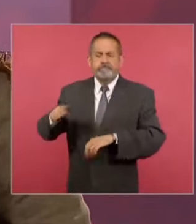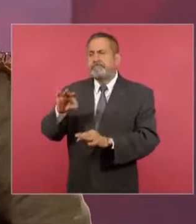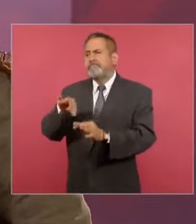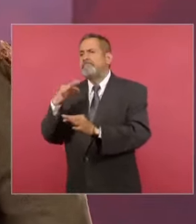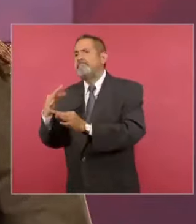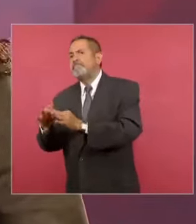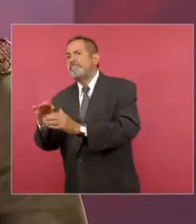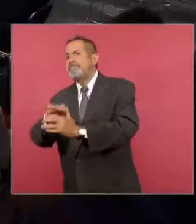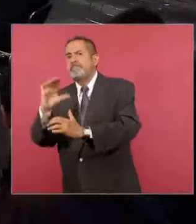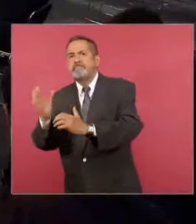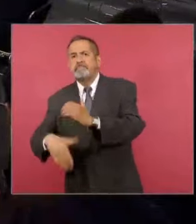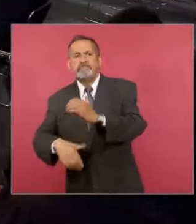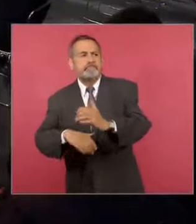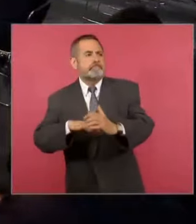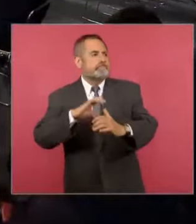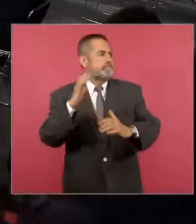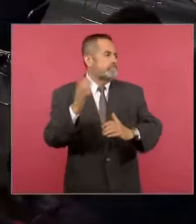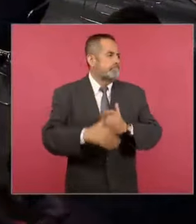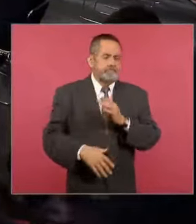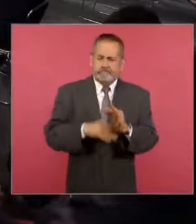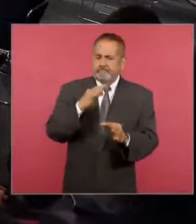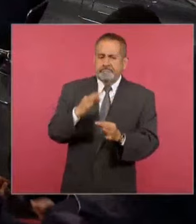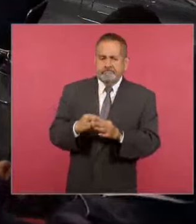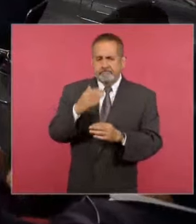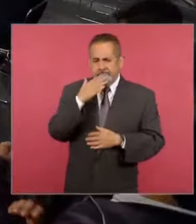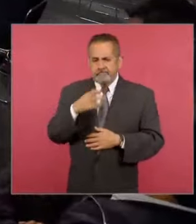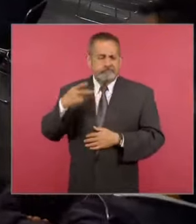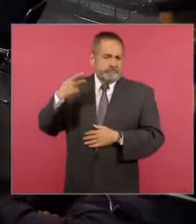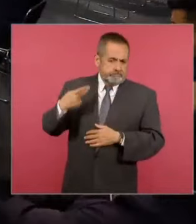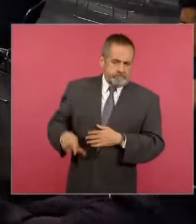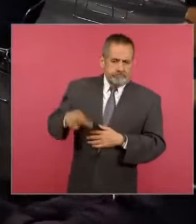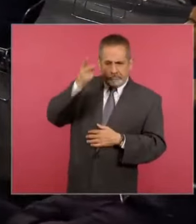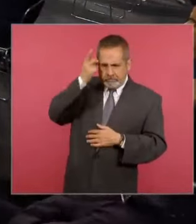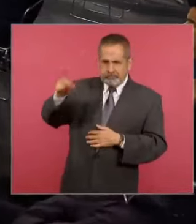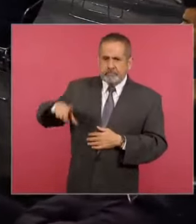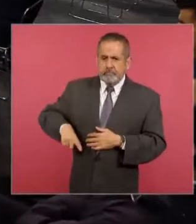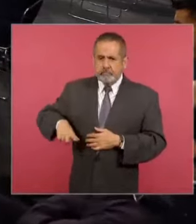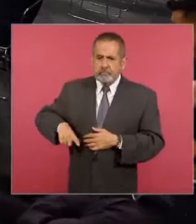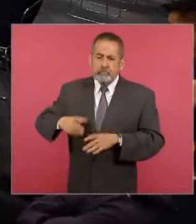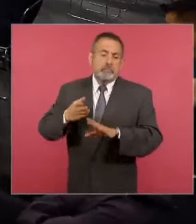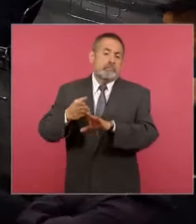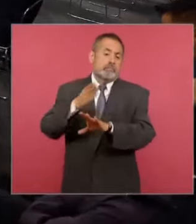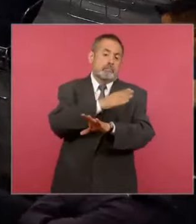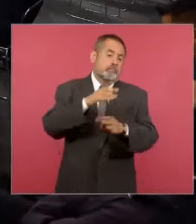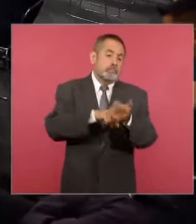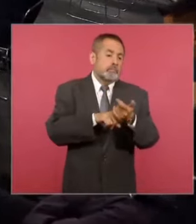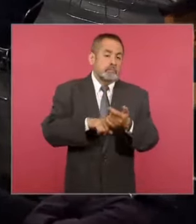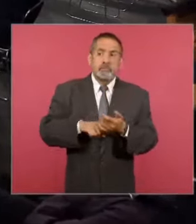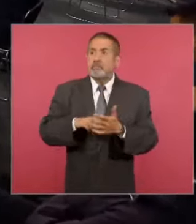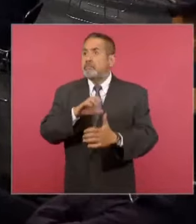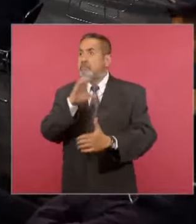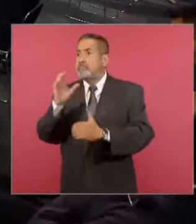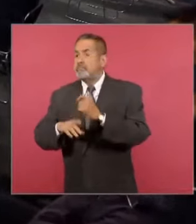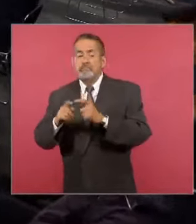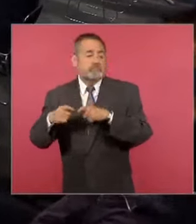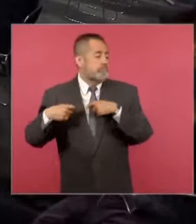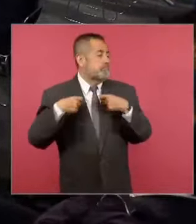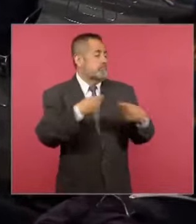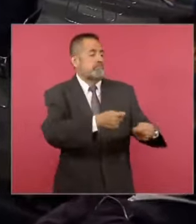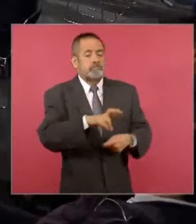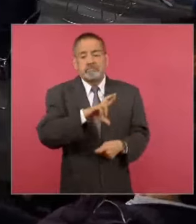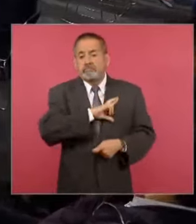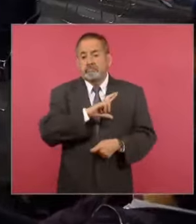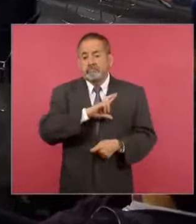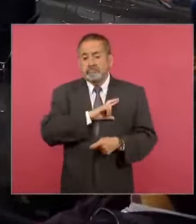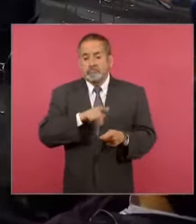proyectos que son infraestructura pública. ¿Qué pasaba antes? Pues que muchos de estos en realidad se trataba de concesiones y de